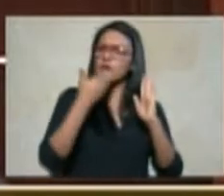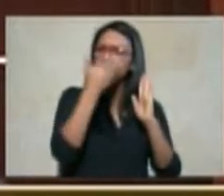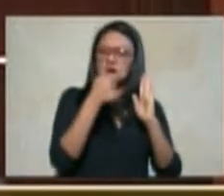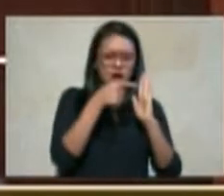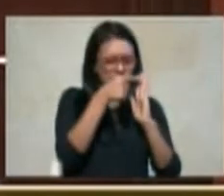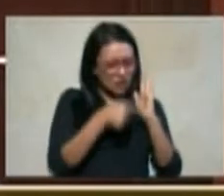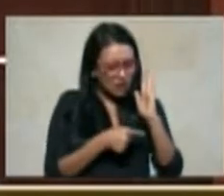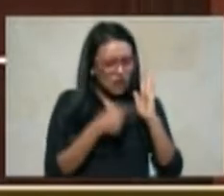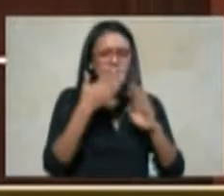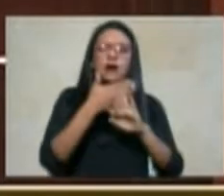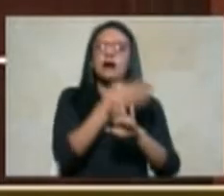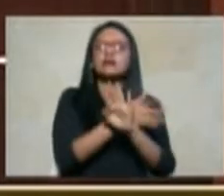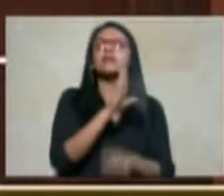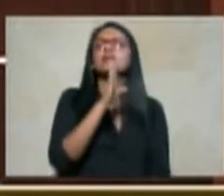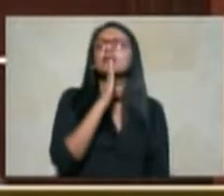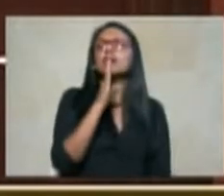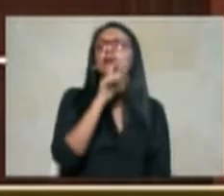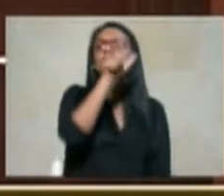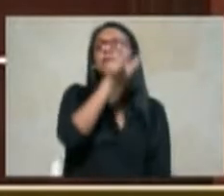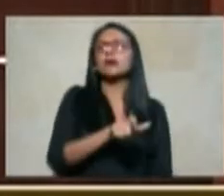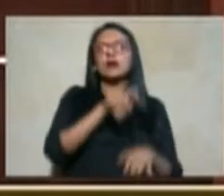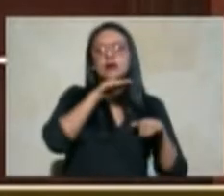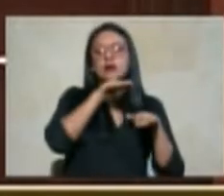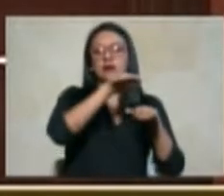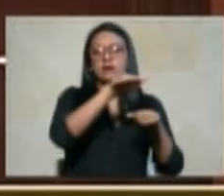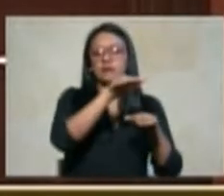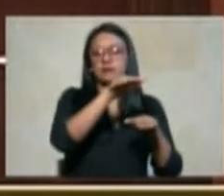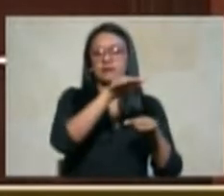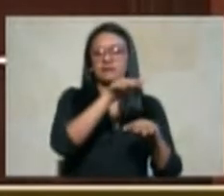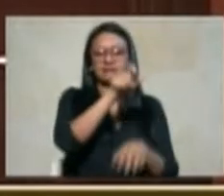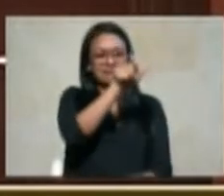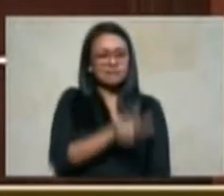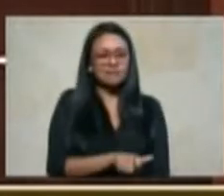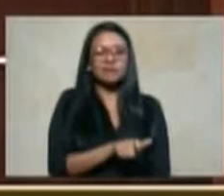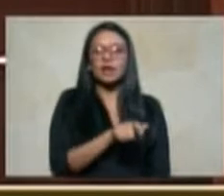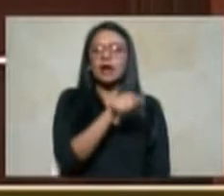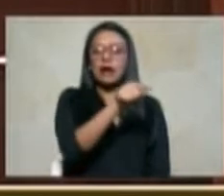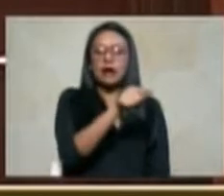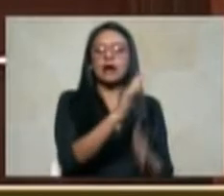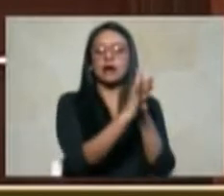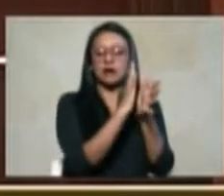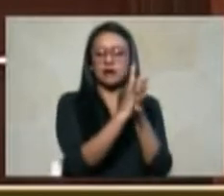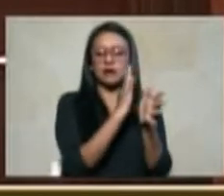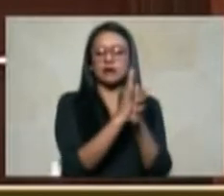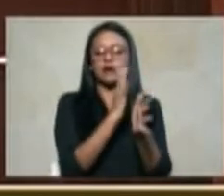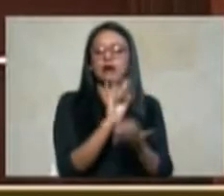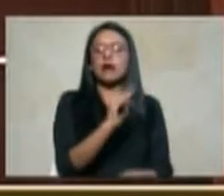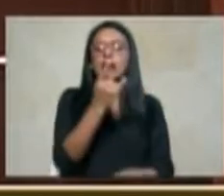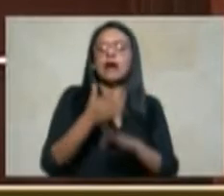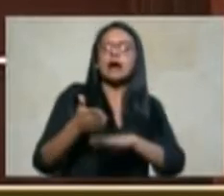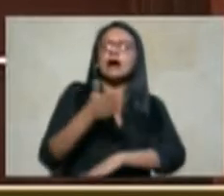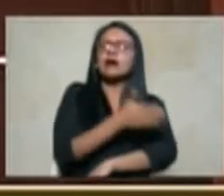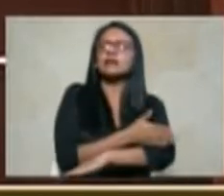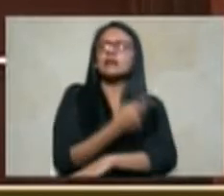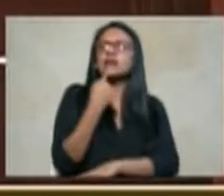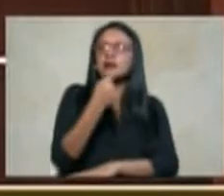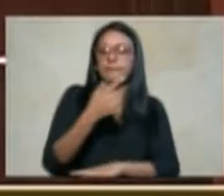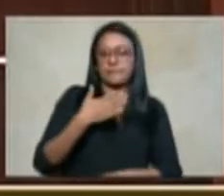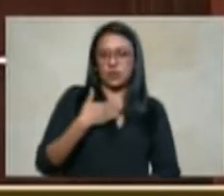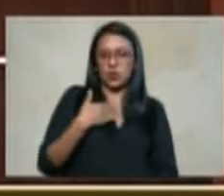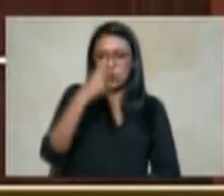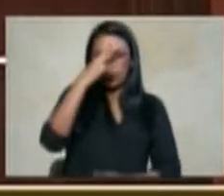representante que me que hablo o intervino antes de mi intervención como entonces